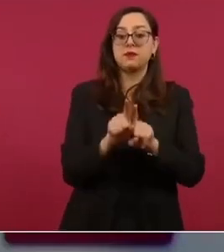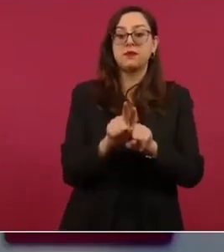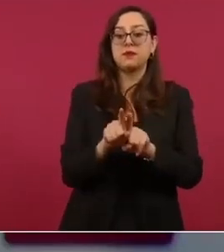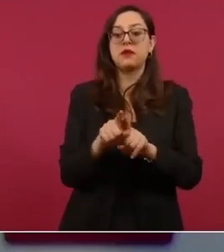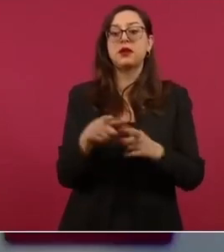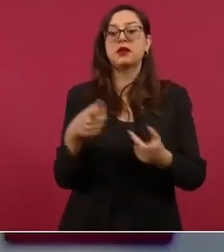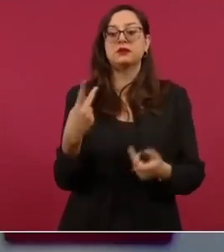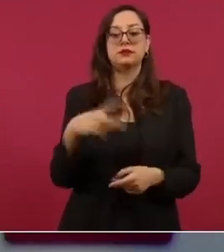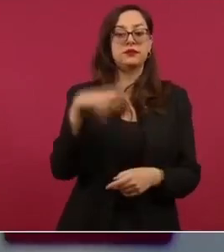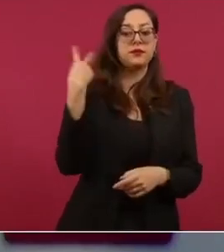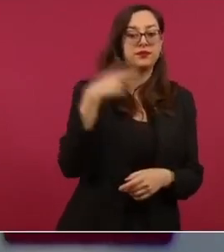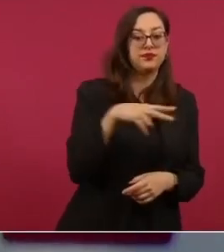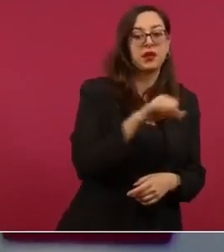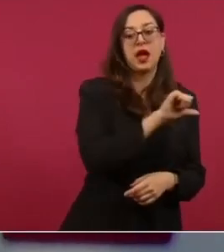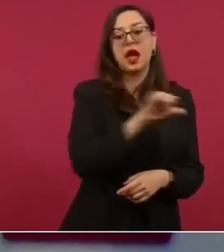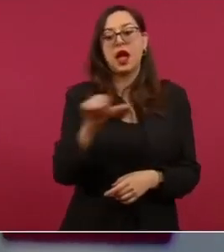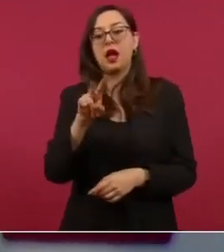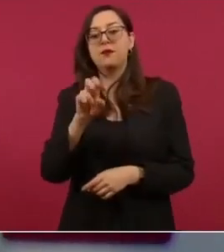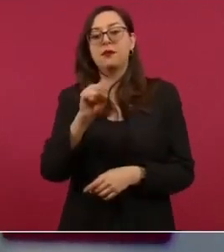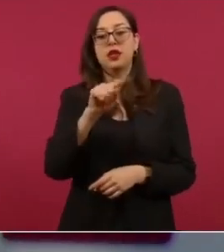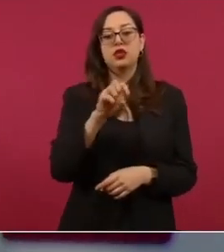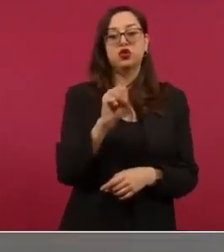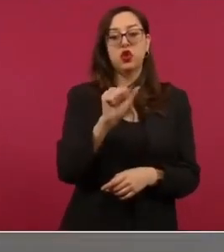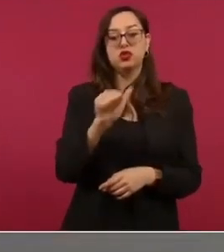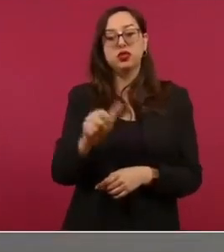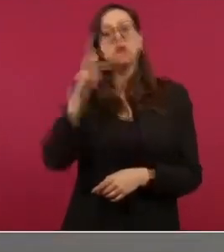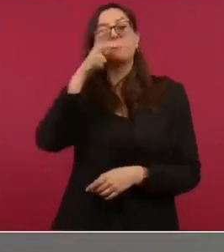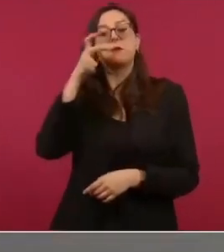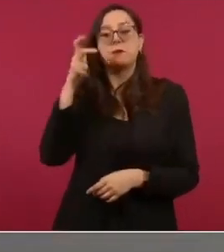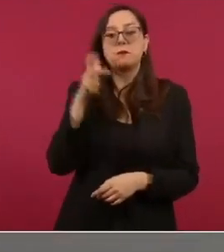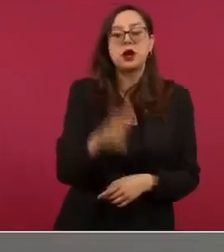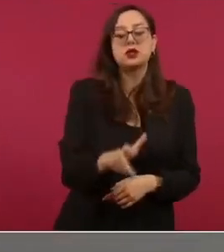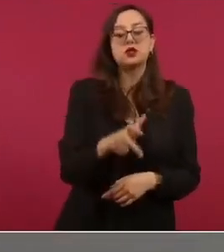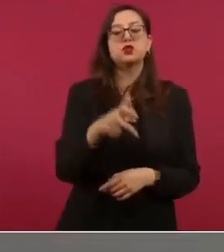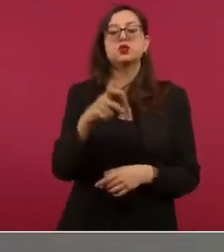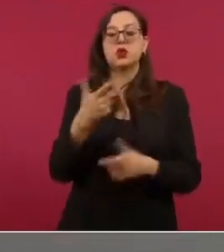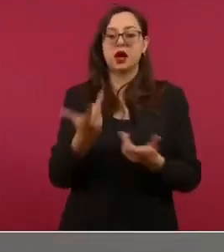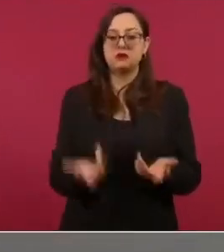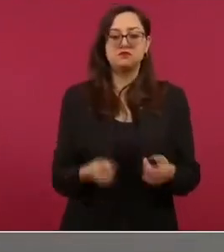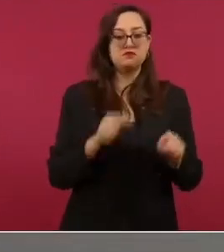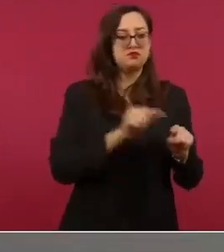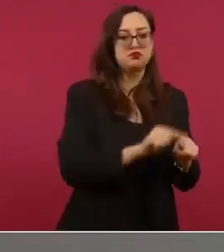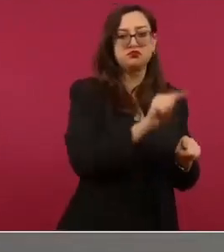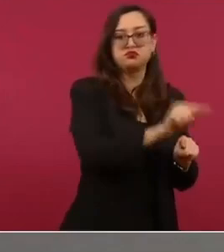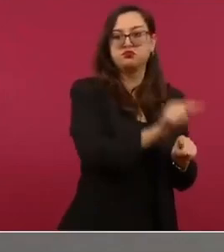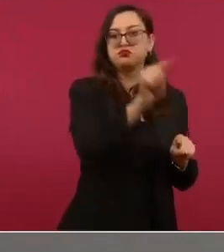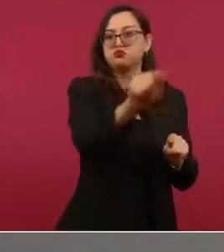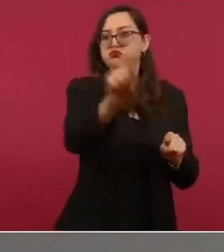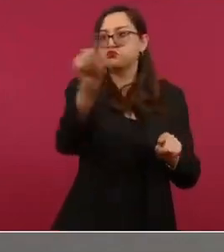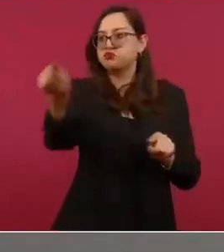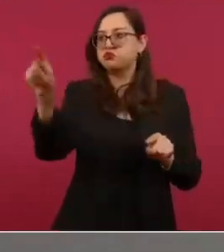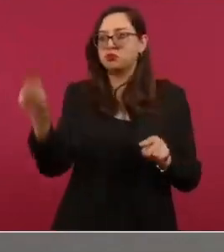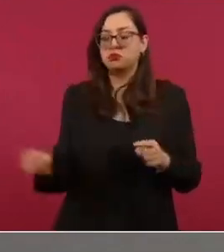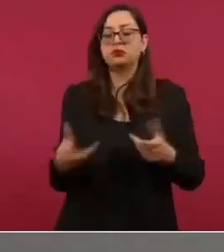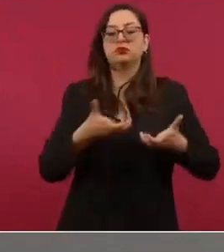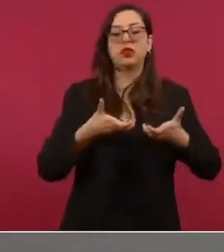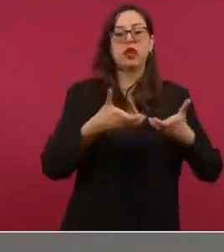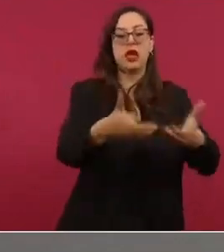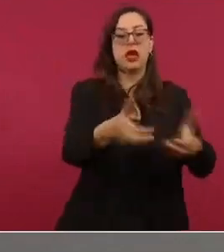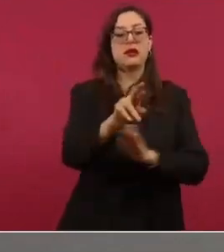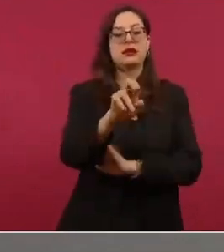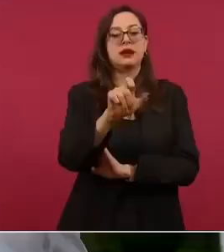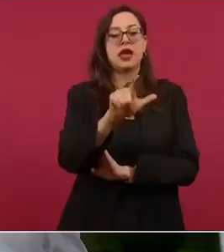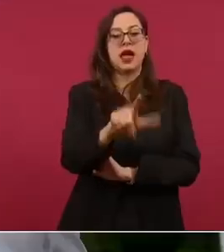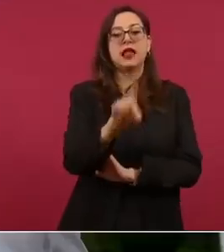Sacayuca la Ventosa y la de Pachuca Huejutla Tramos Real del Monte Huasca